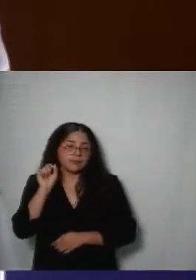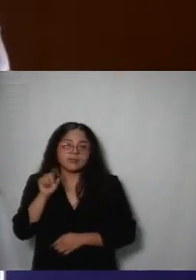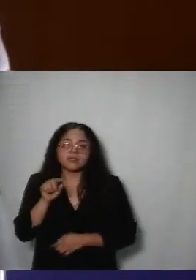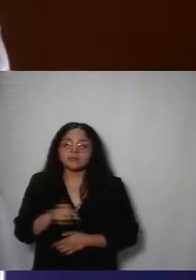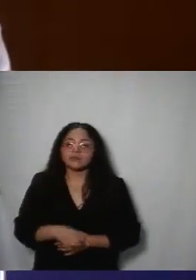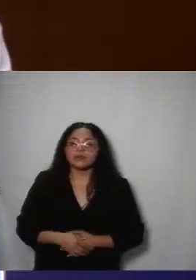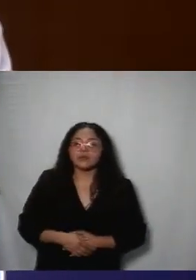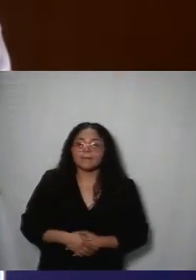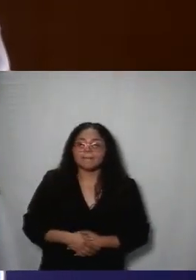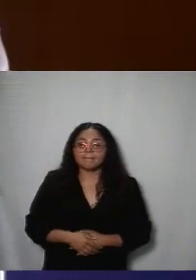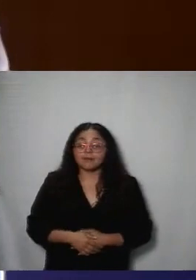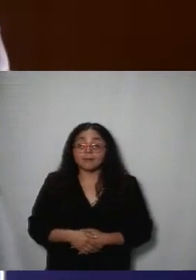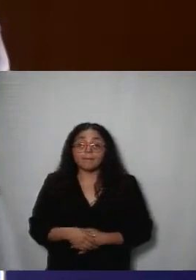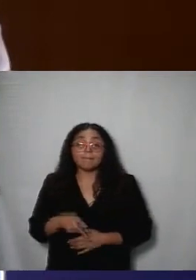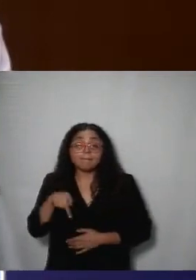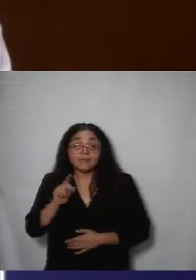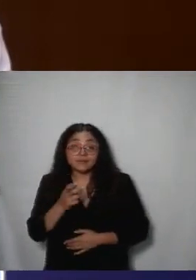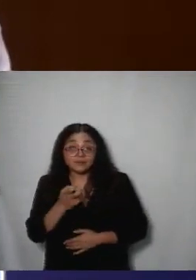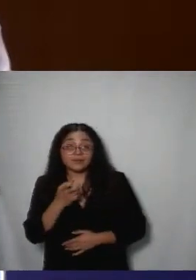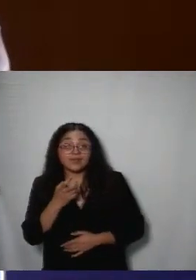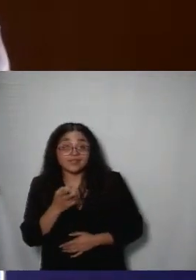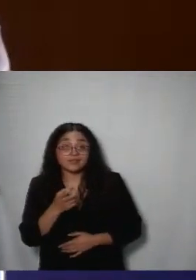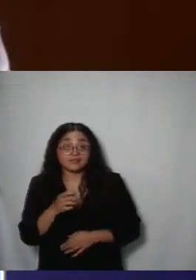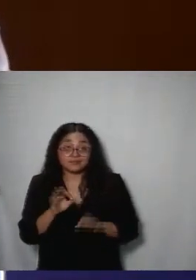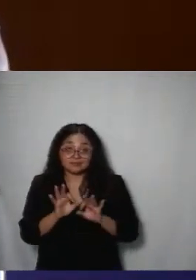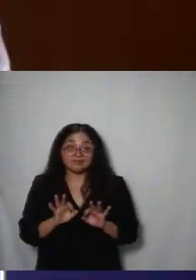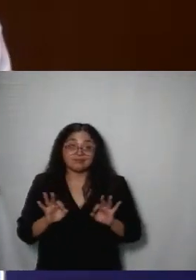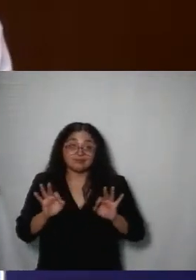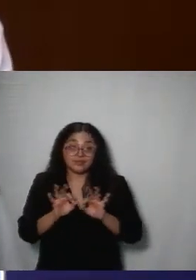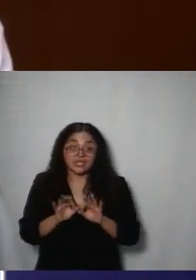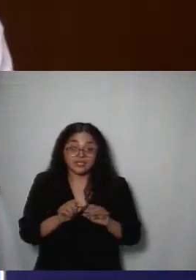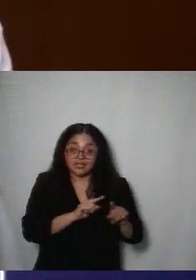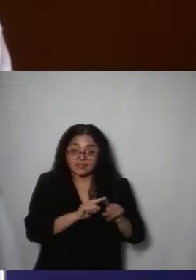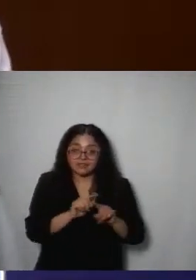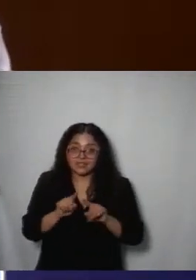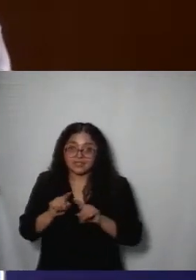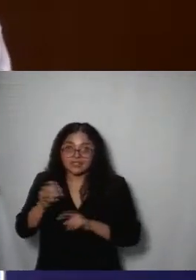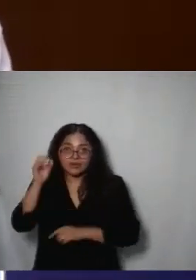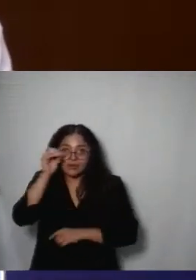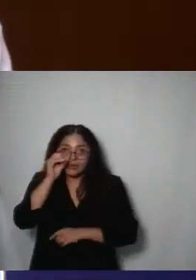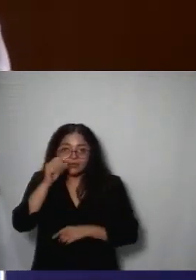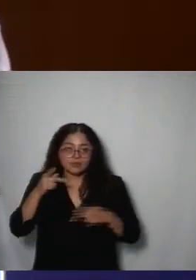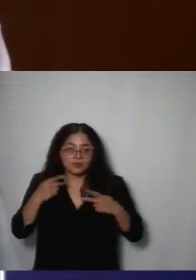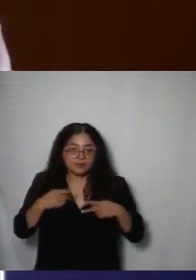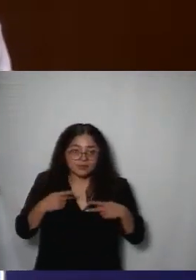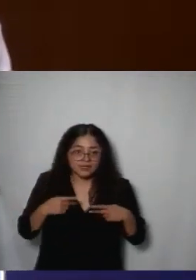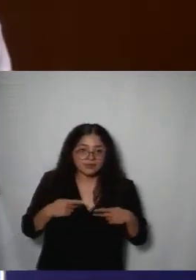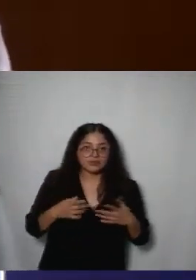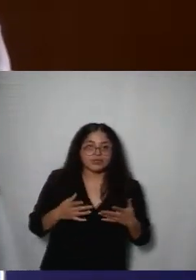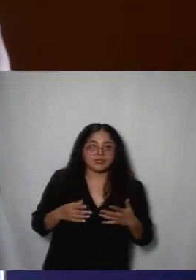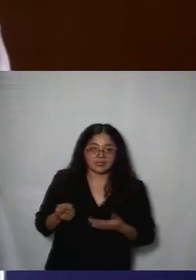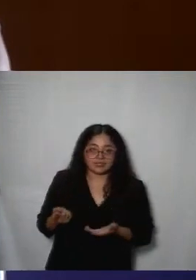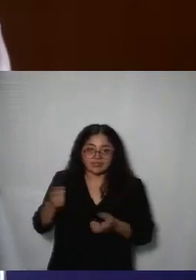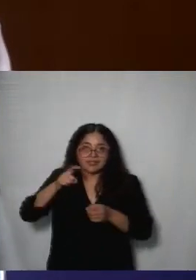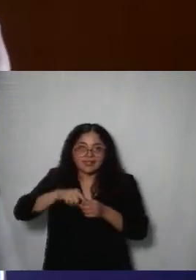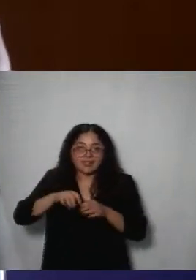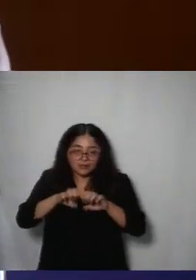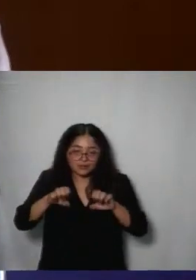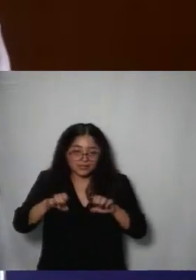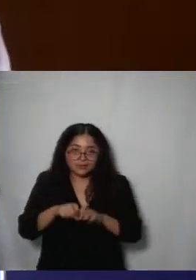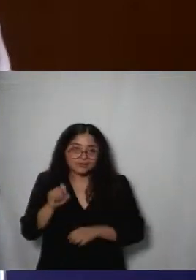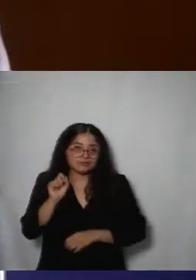académicas y por ello la pluralidad siempre pues se reconoce se agradece porque juntas llegamos